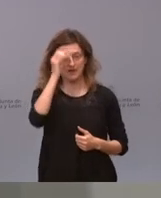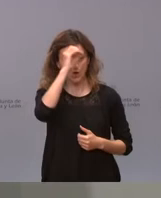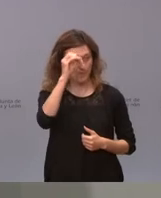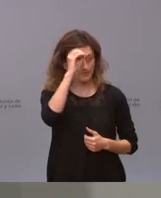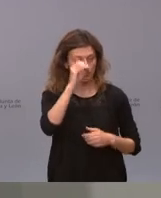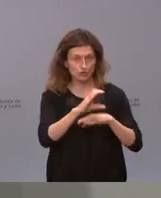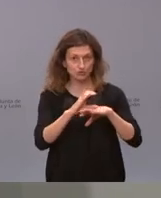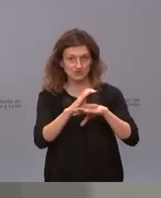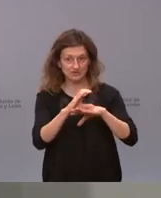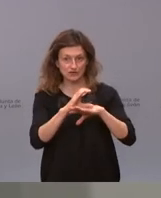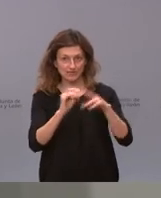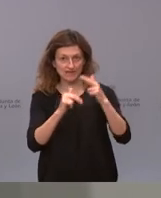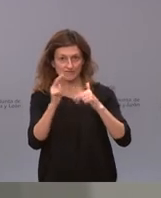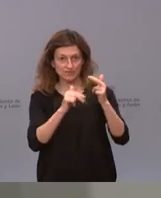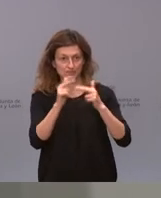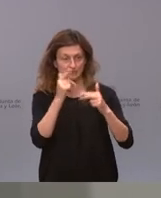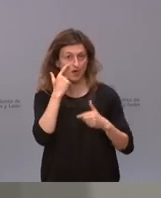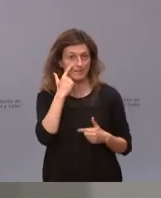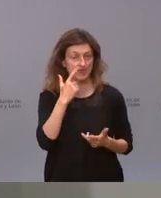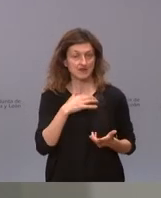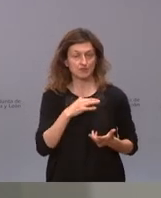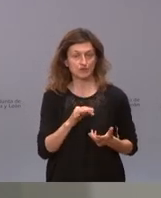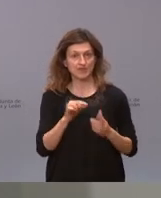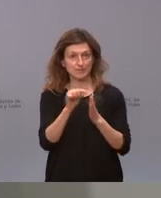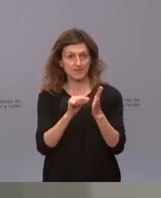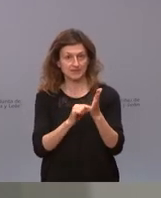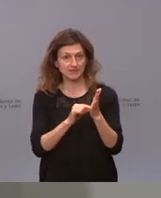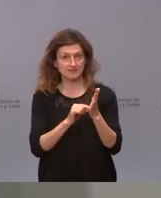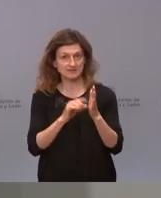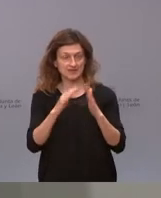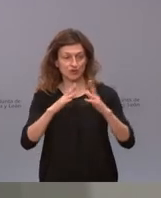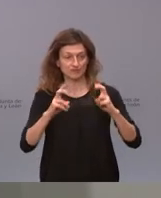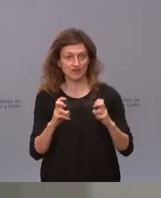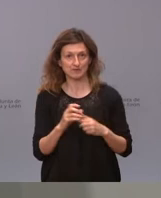consejero de Fomento ya que es juez sobre esa viabilidad de las medidas del confinamiento.